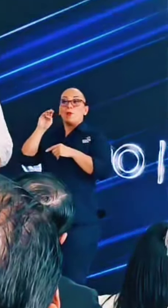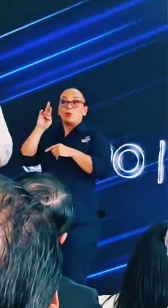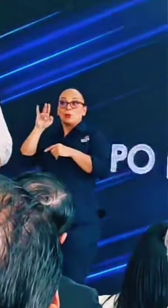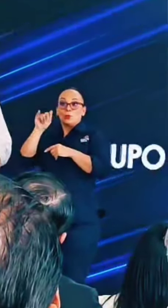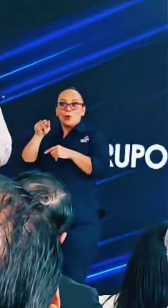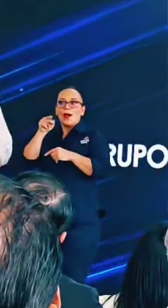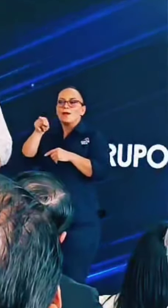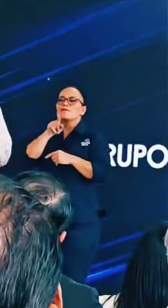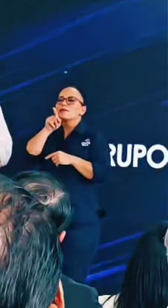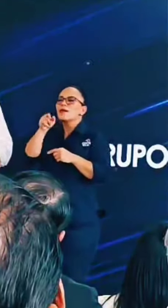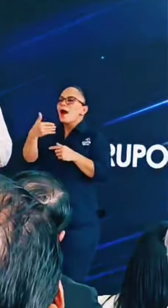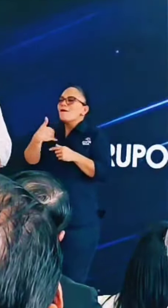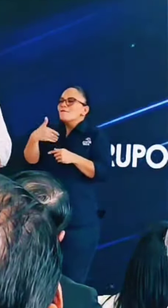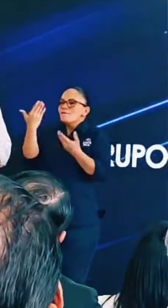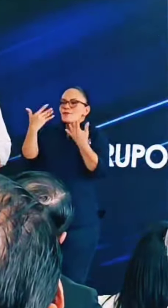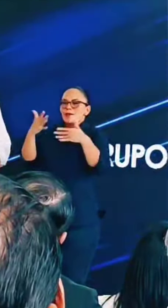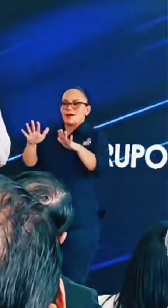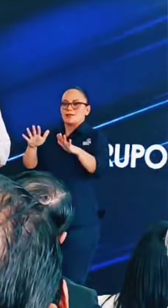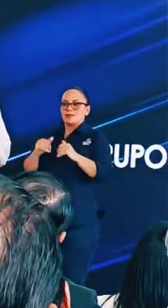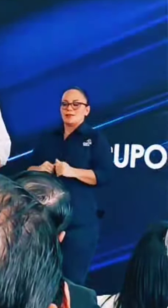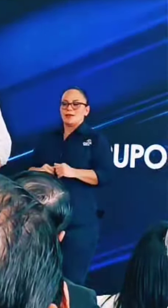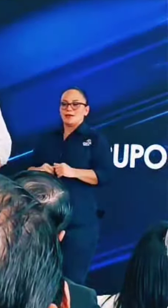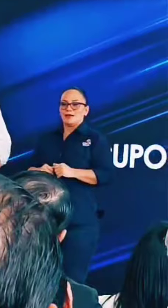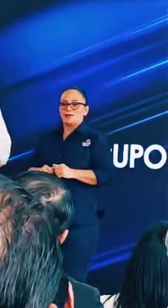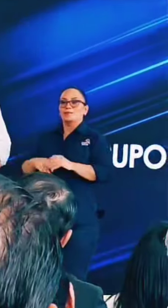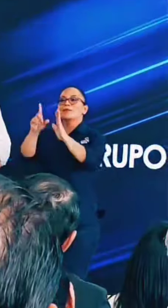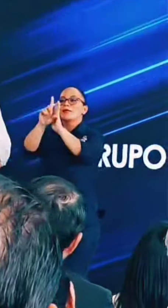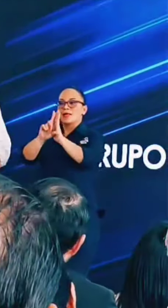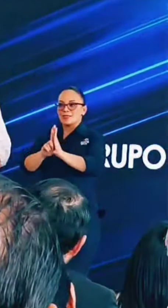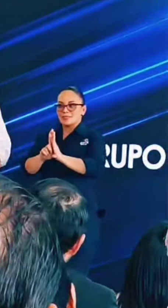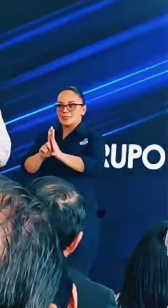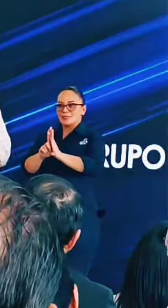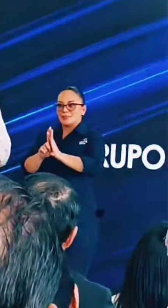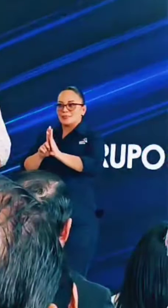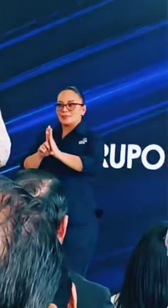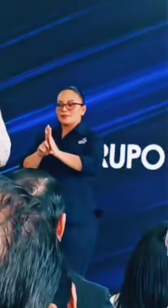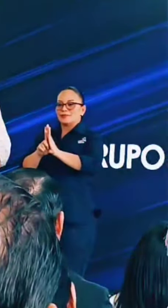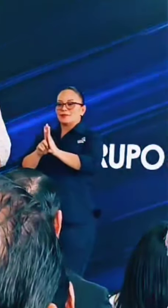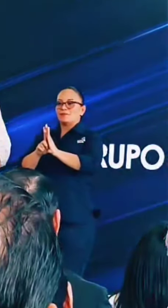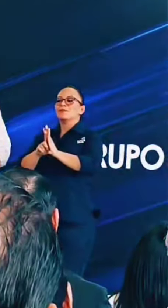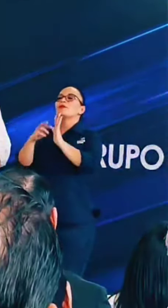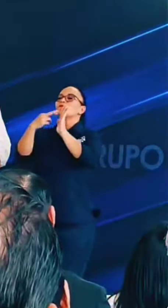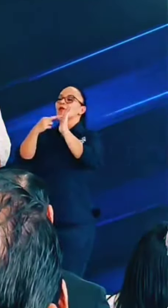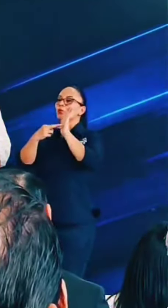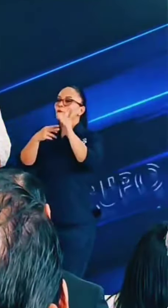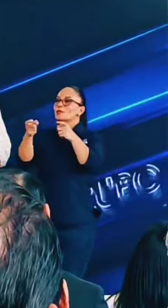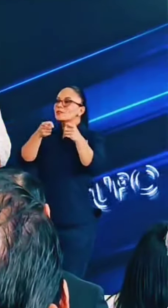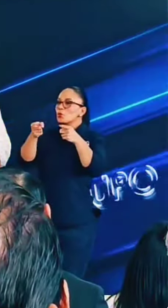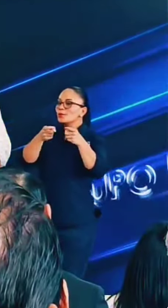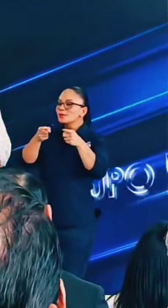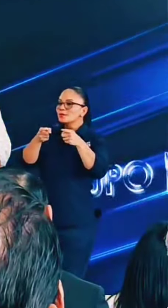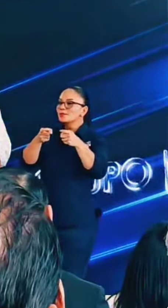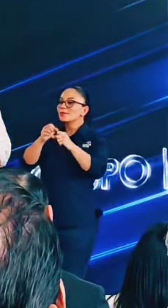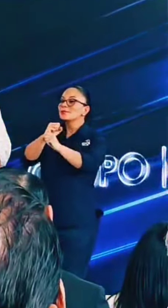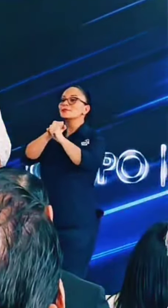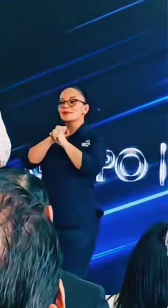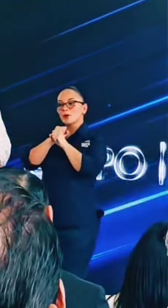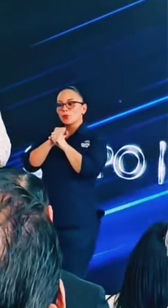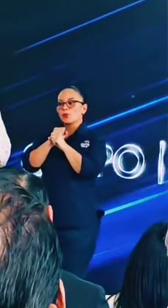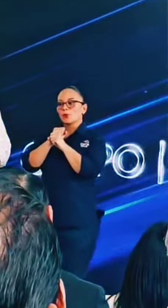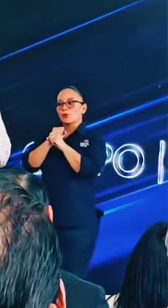había leyes y regulaciones del seguro.